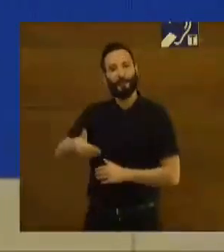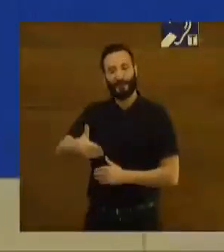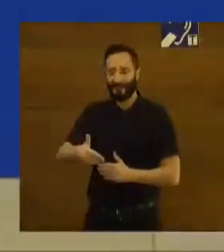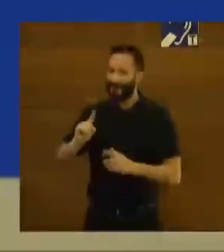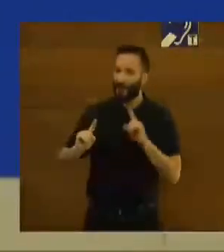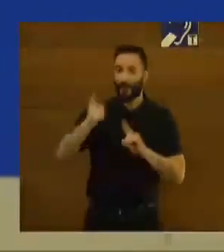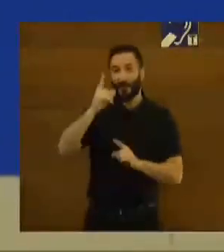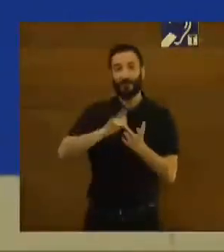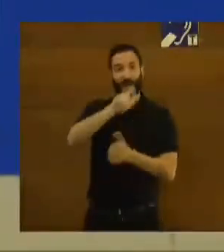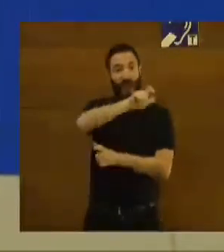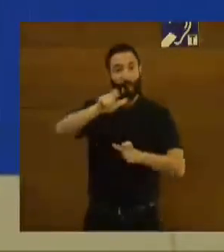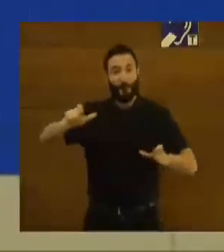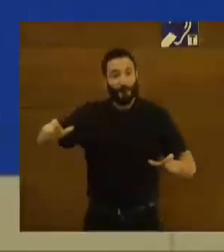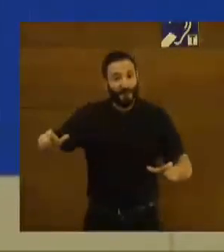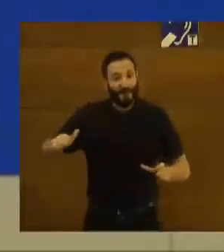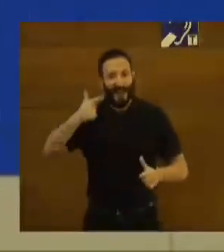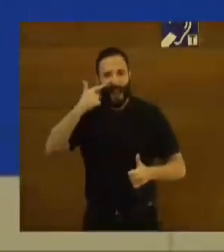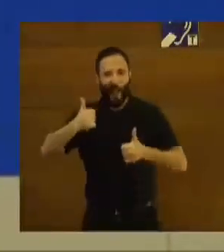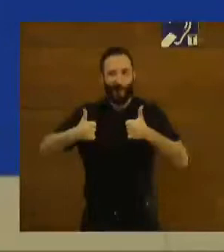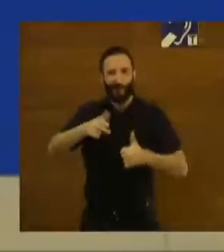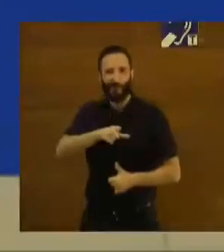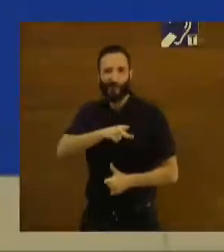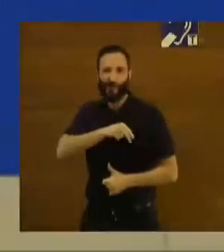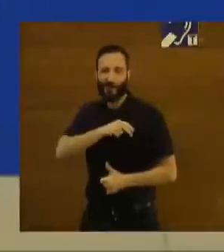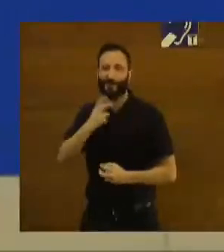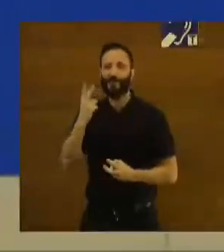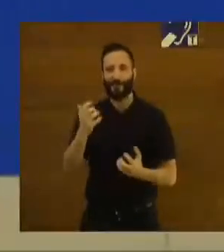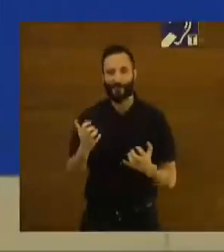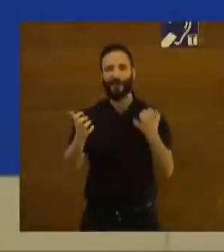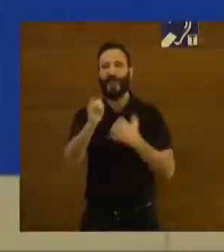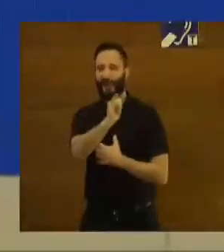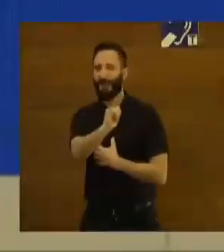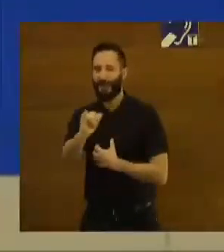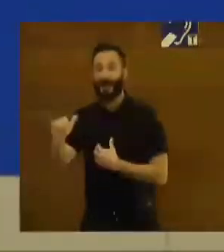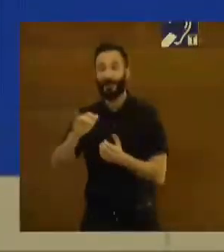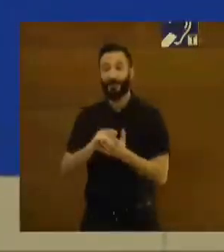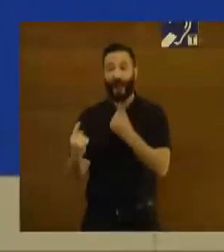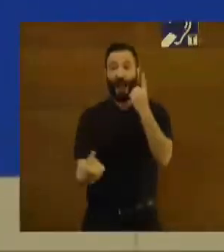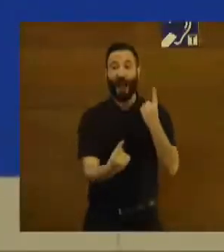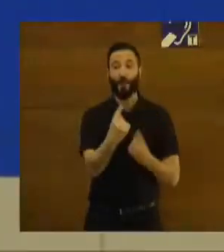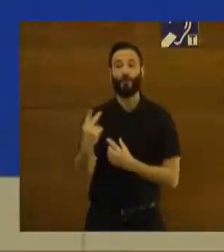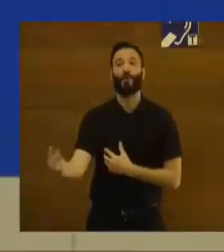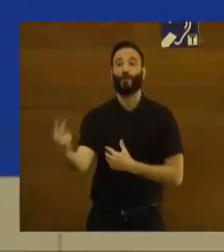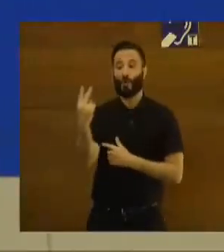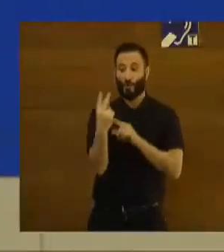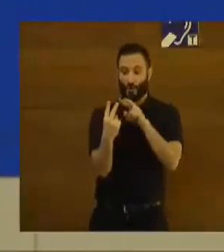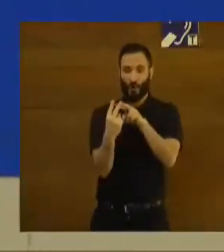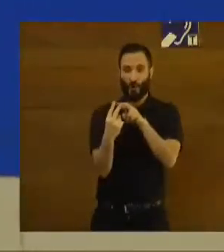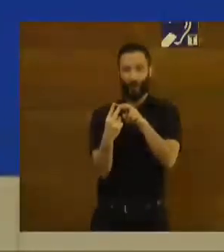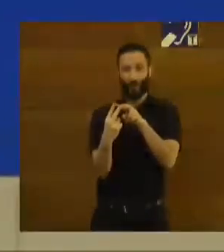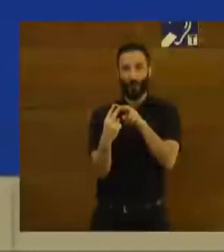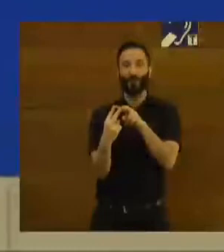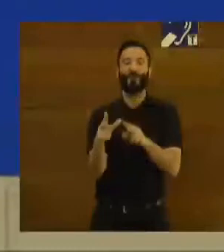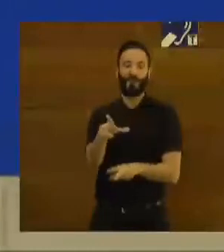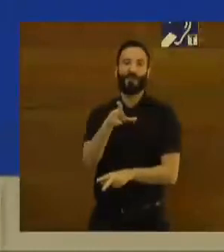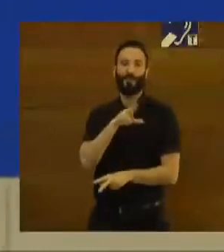a los finalistas que están hoy aquí con nosotros y entre los cuales se encuentran los dos aspirantes o